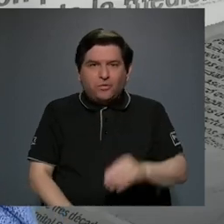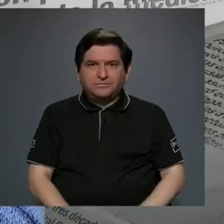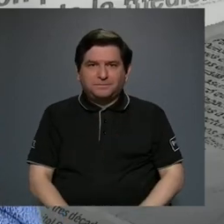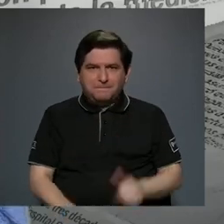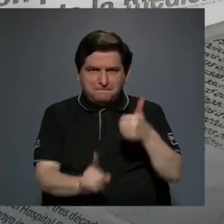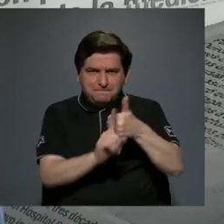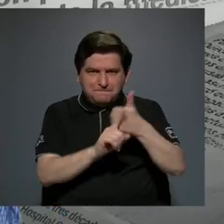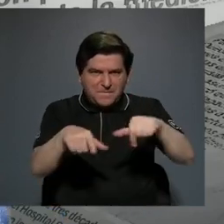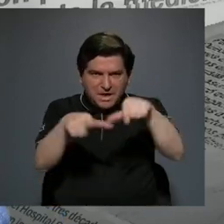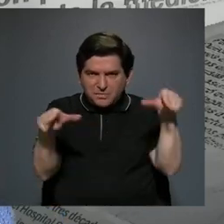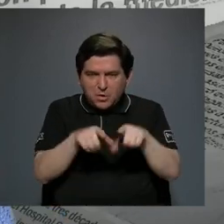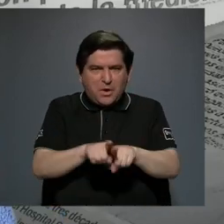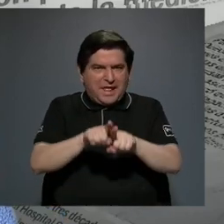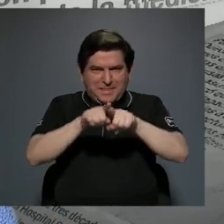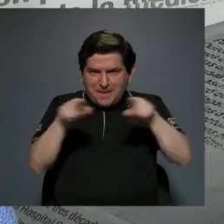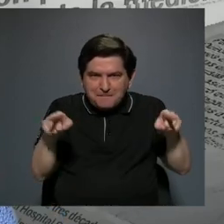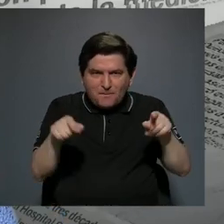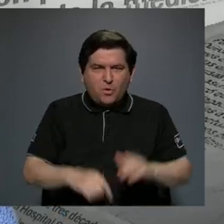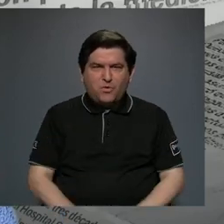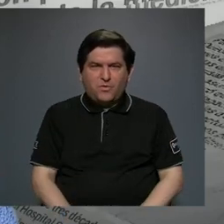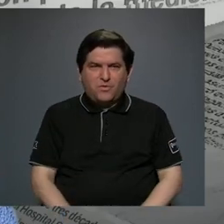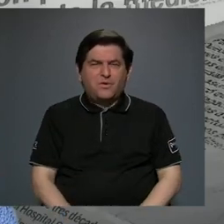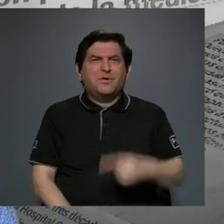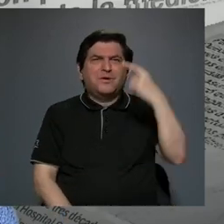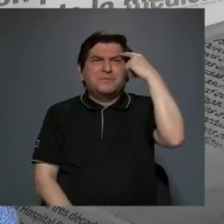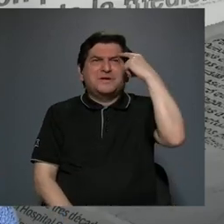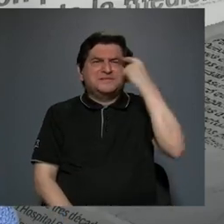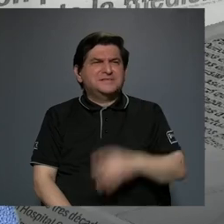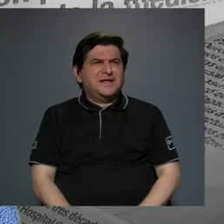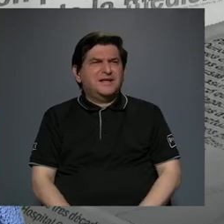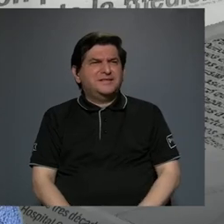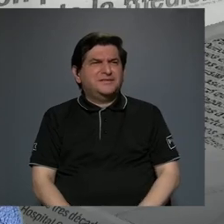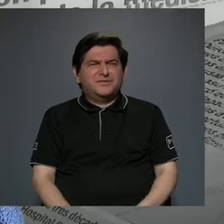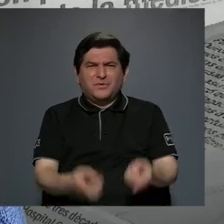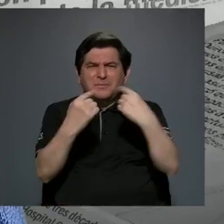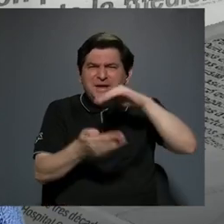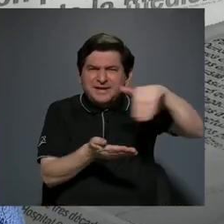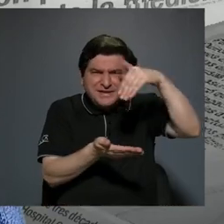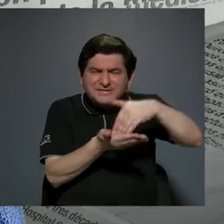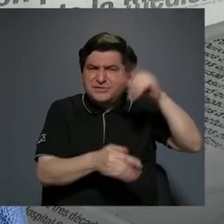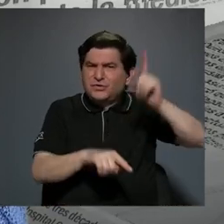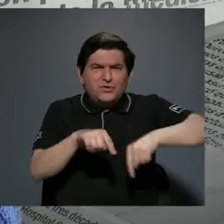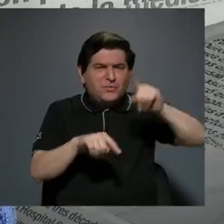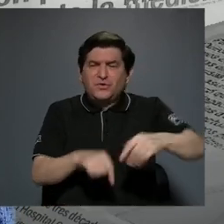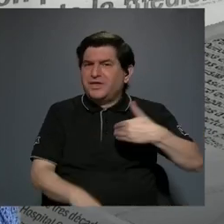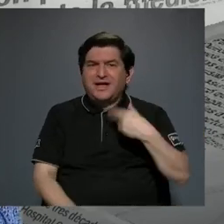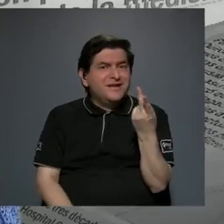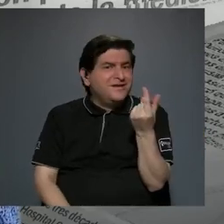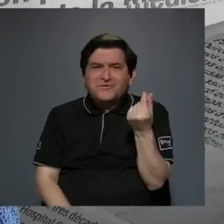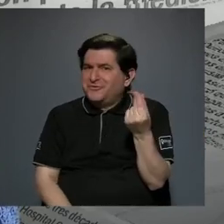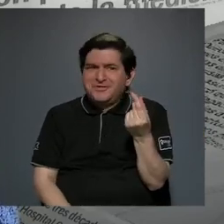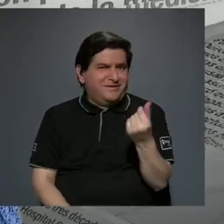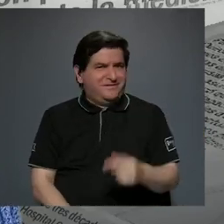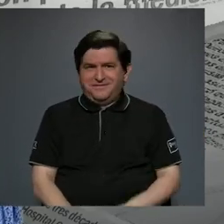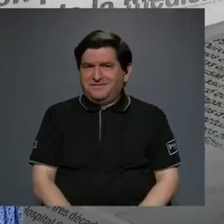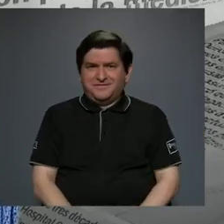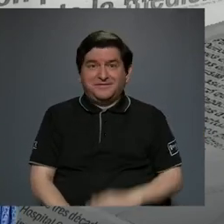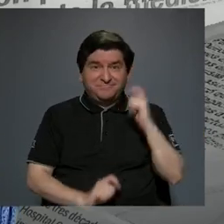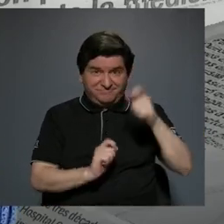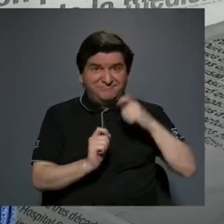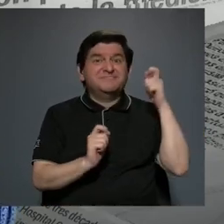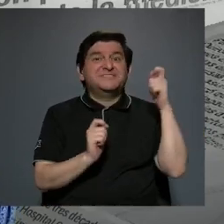mismo lugar tampoco, tampoco se podía salar al interior porque no tenían el dinero efectivo. Eran exactamente